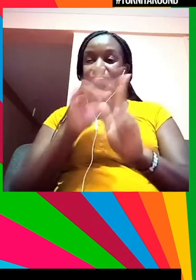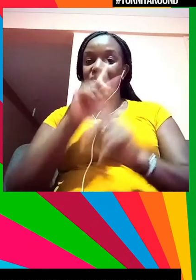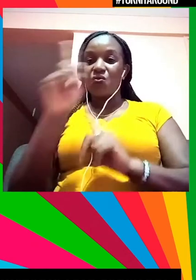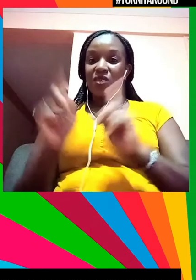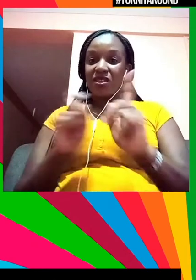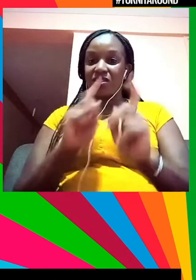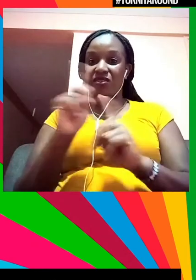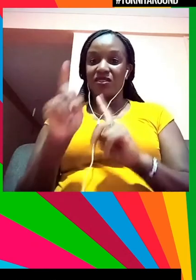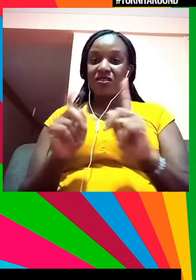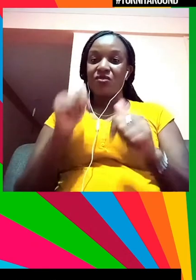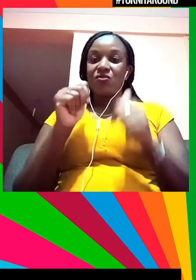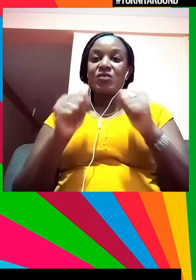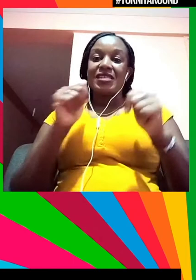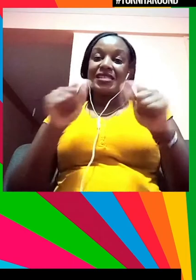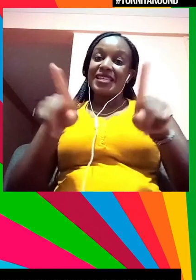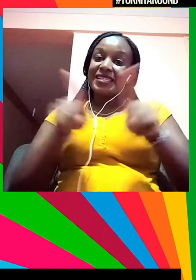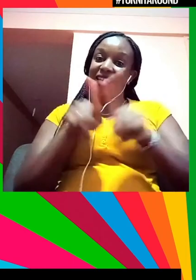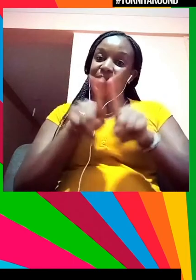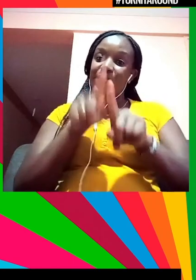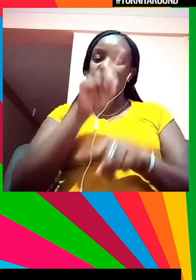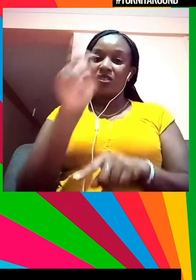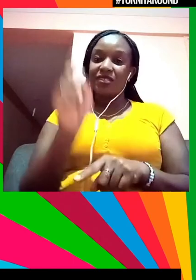Va a ser la misma pregunta. ¿Qué es la siguiente?